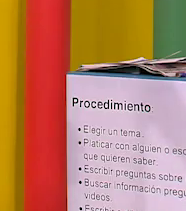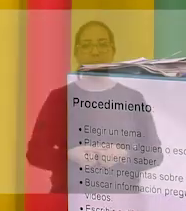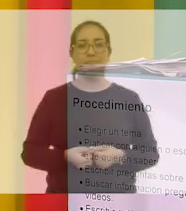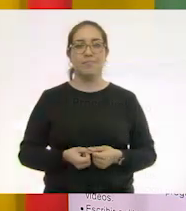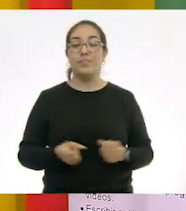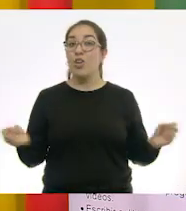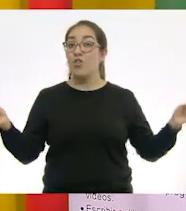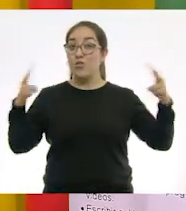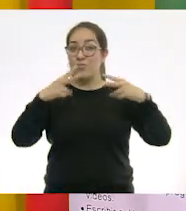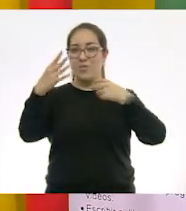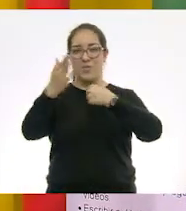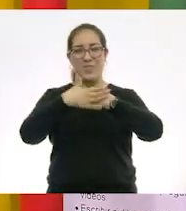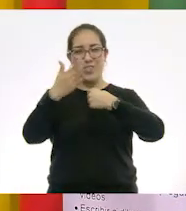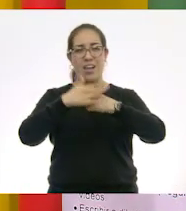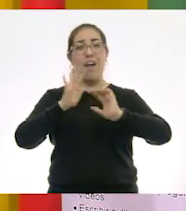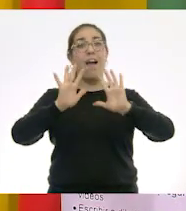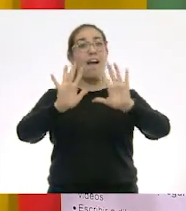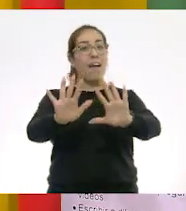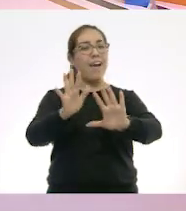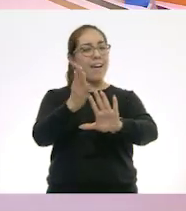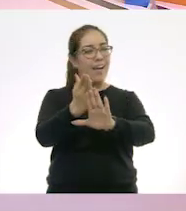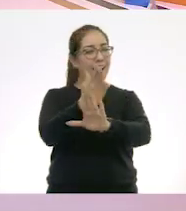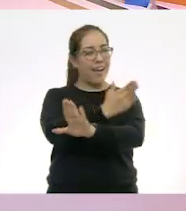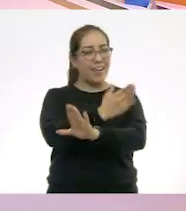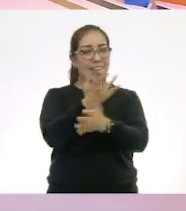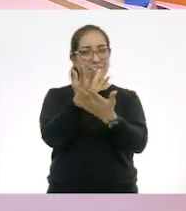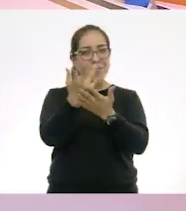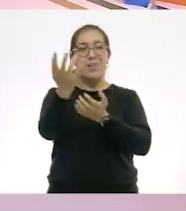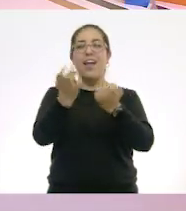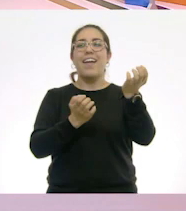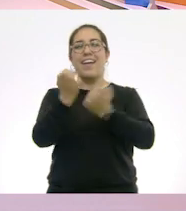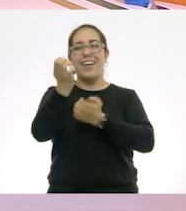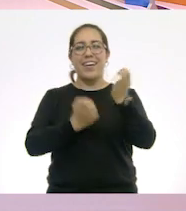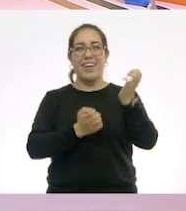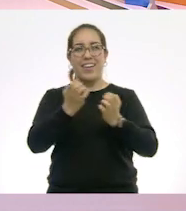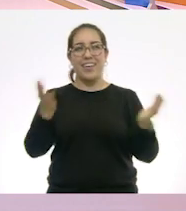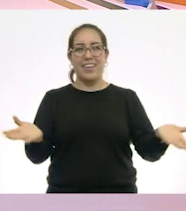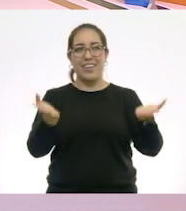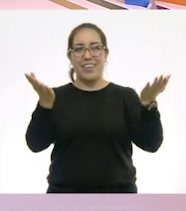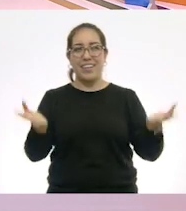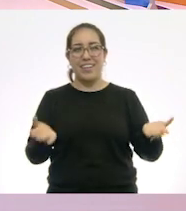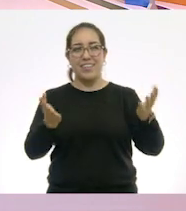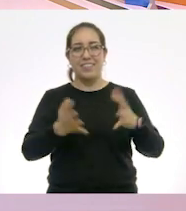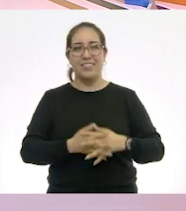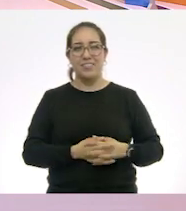Nos vemos en la próxima, pero antes, ¡vamos a movernos! ¡A movernos! ¡Adiós!